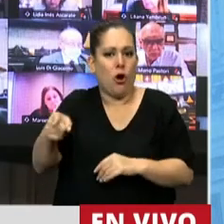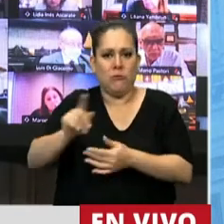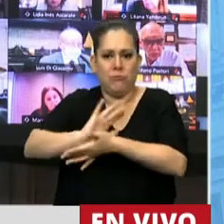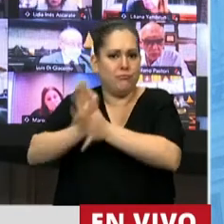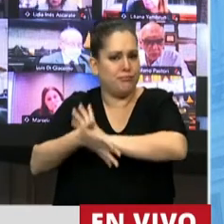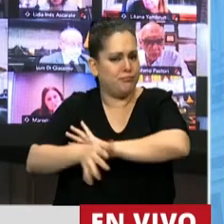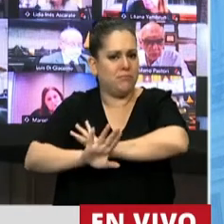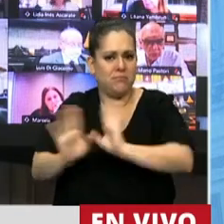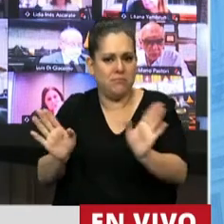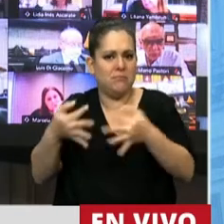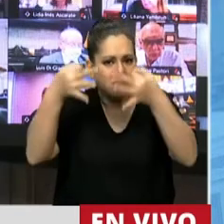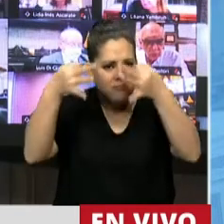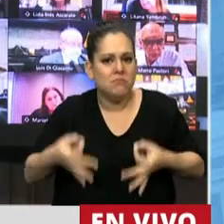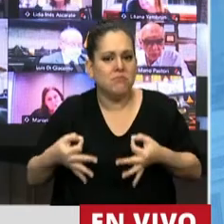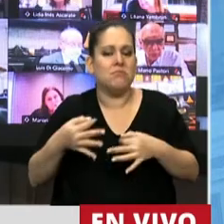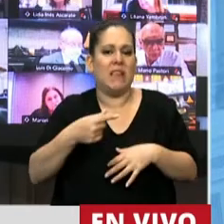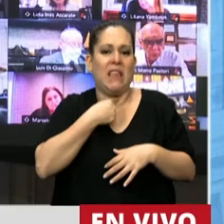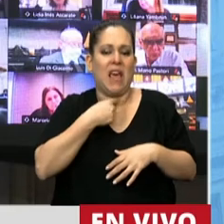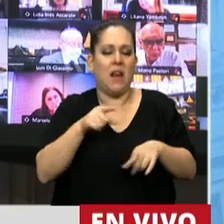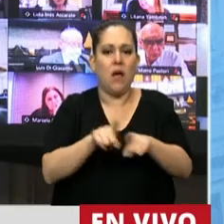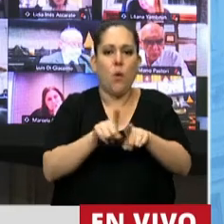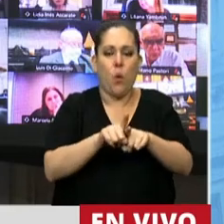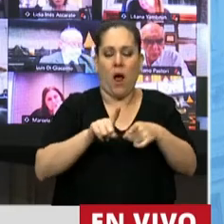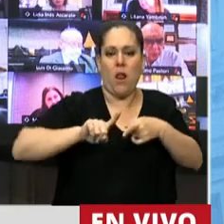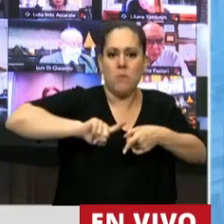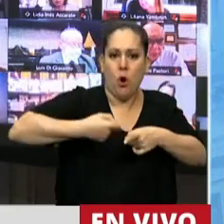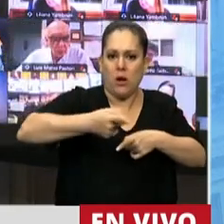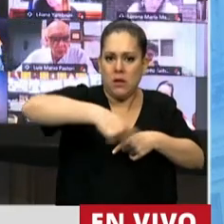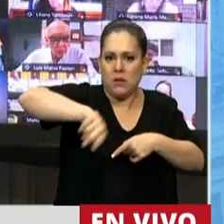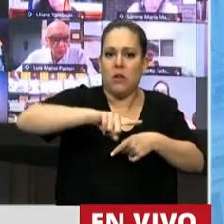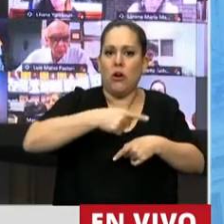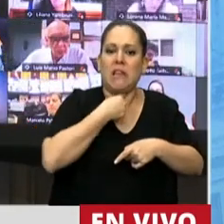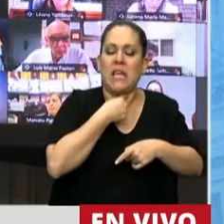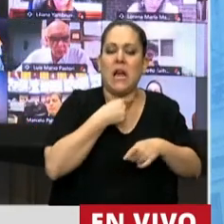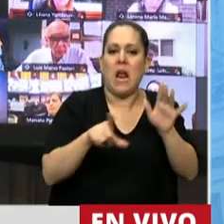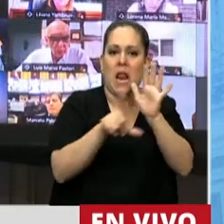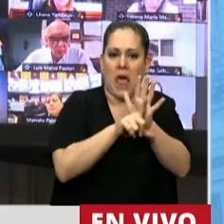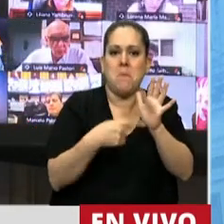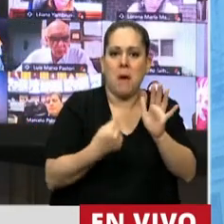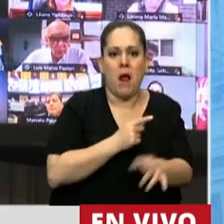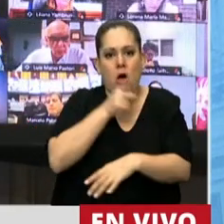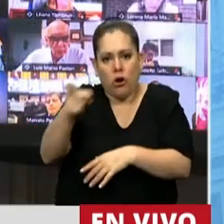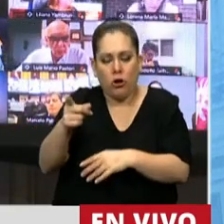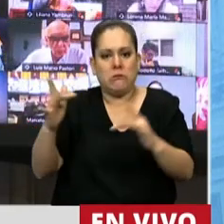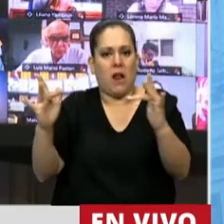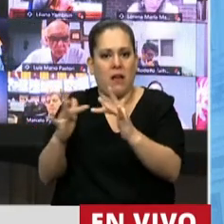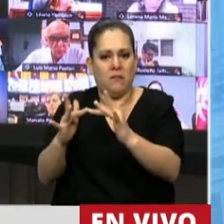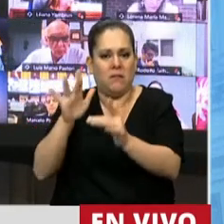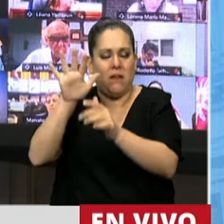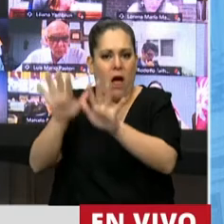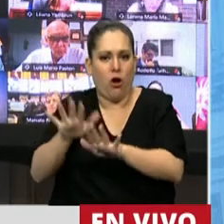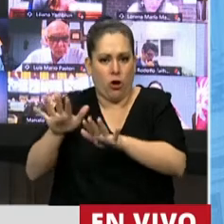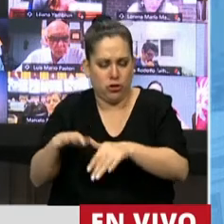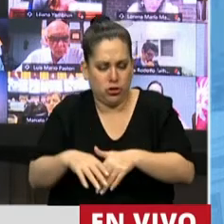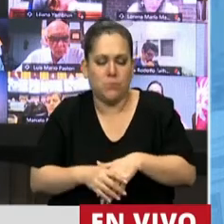definitivamente en la agenda pública la necesidad de legislar contra este flagelo. Creo importante hacer un breve